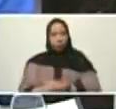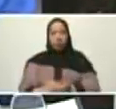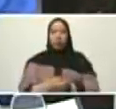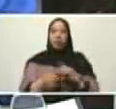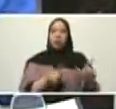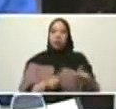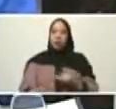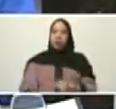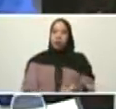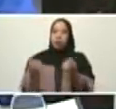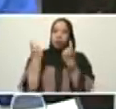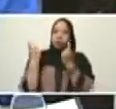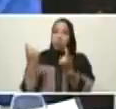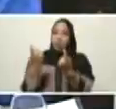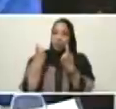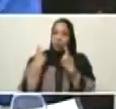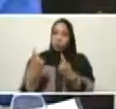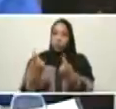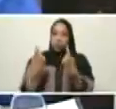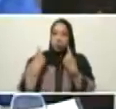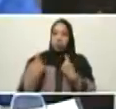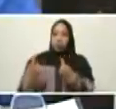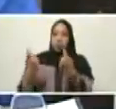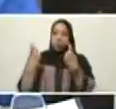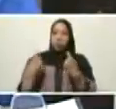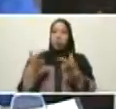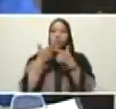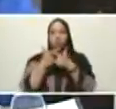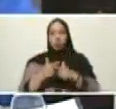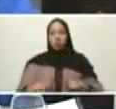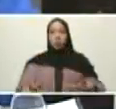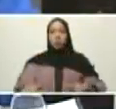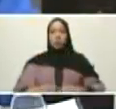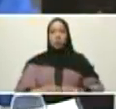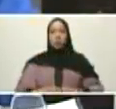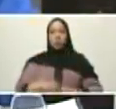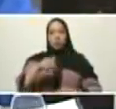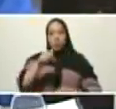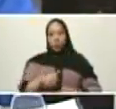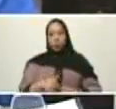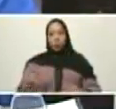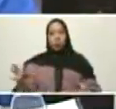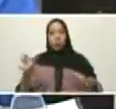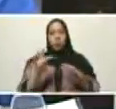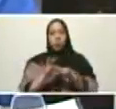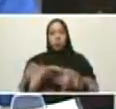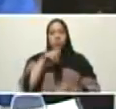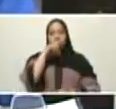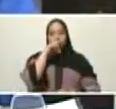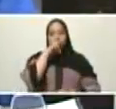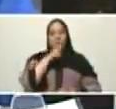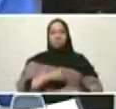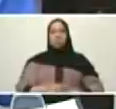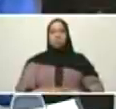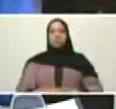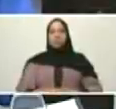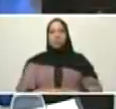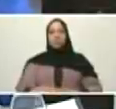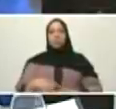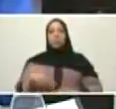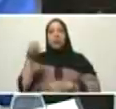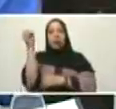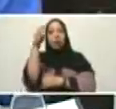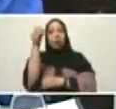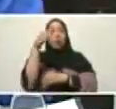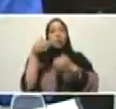bloque de fuerzas que logró la independencia en Junín en Ayacucho en el Congreso de Panamá